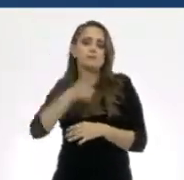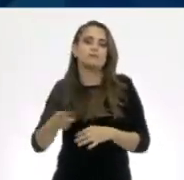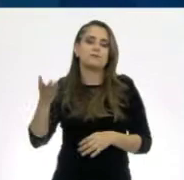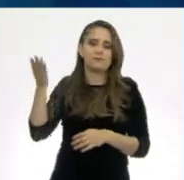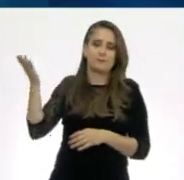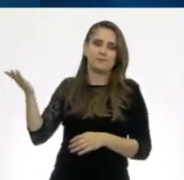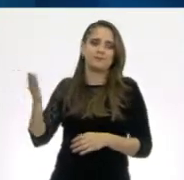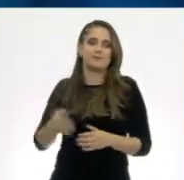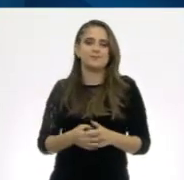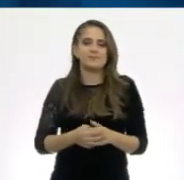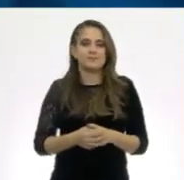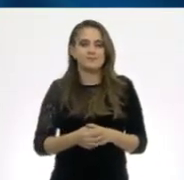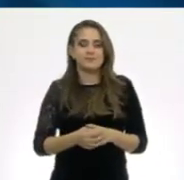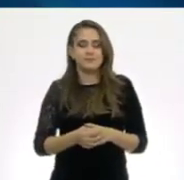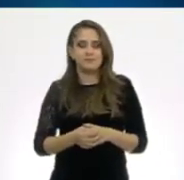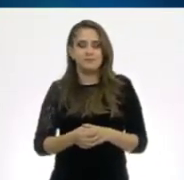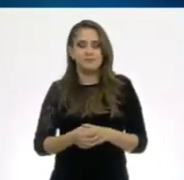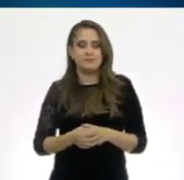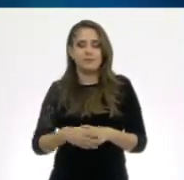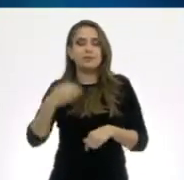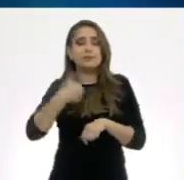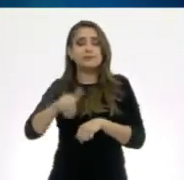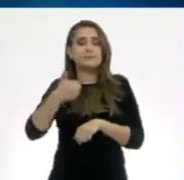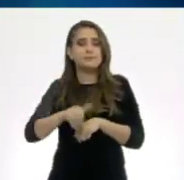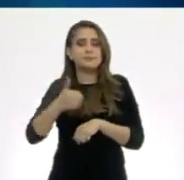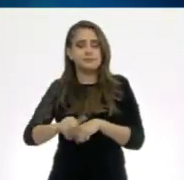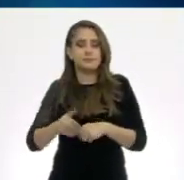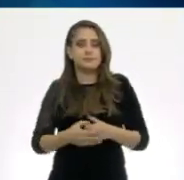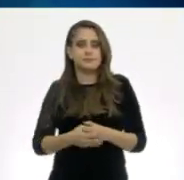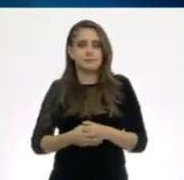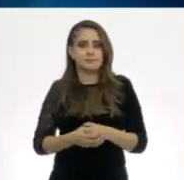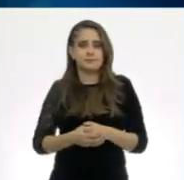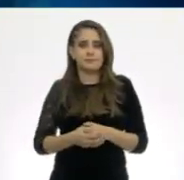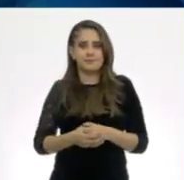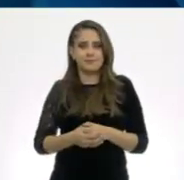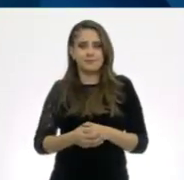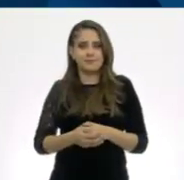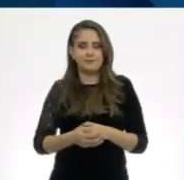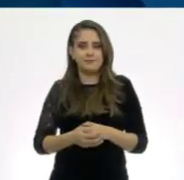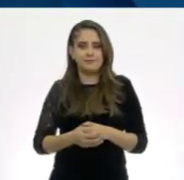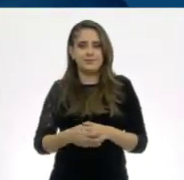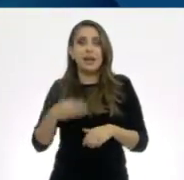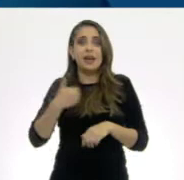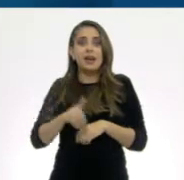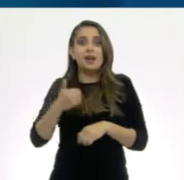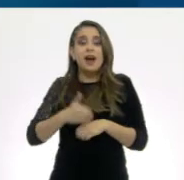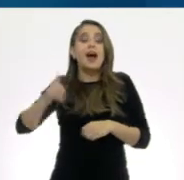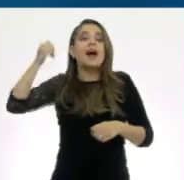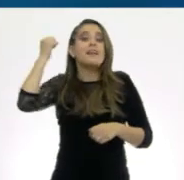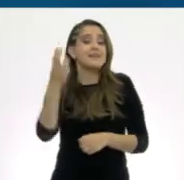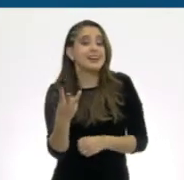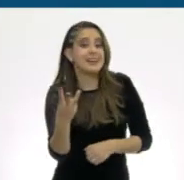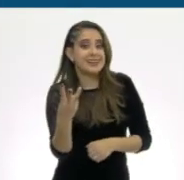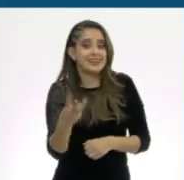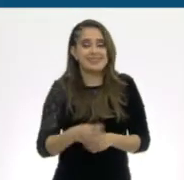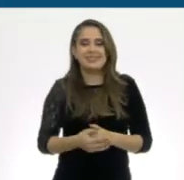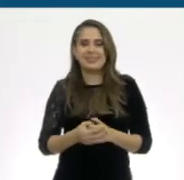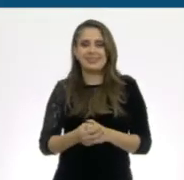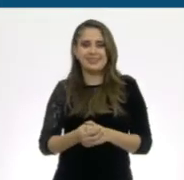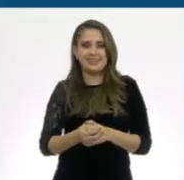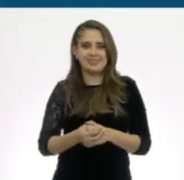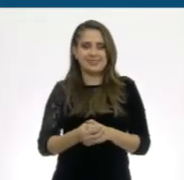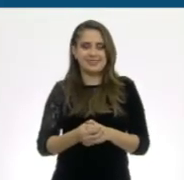¡A girar! Y cae en el número... ¿número cuál será? ¡Y tres! ¡Tres!